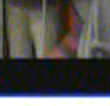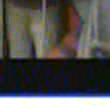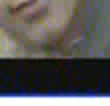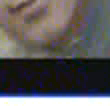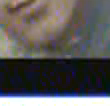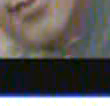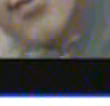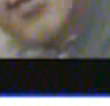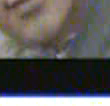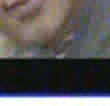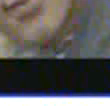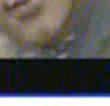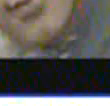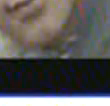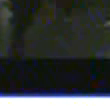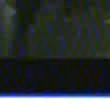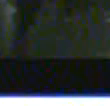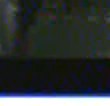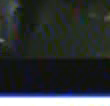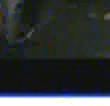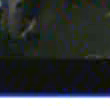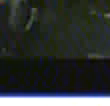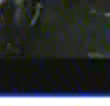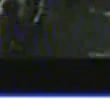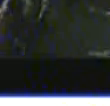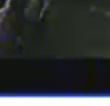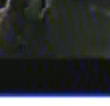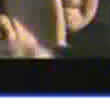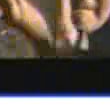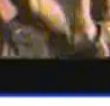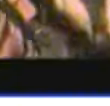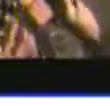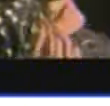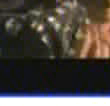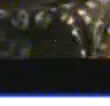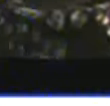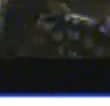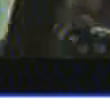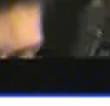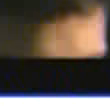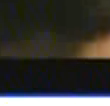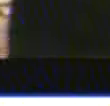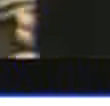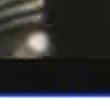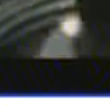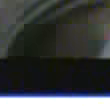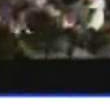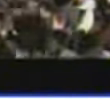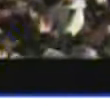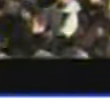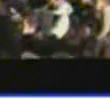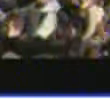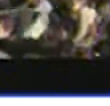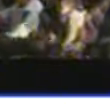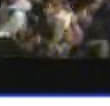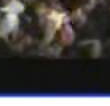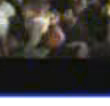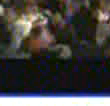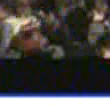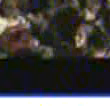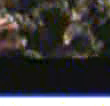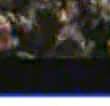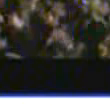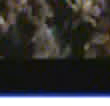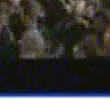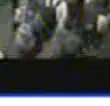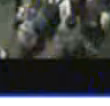Así que Venezuela, lo decimos hoy, 15 de enero del año 2016, es una garantía de paz,